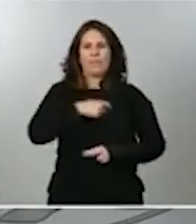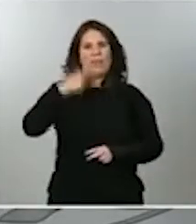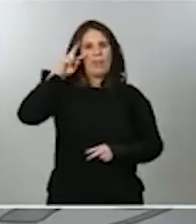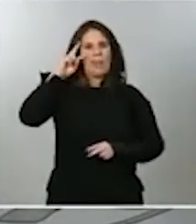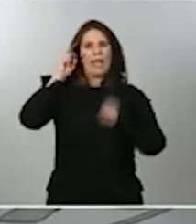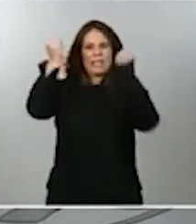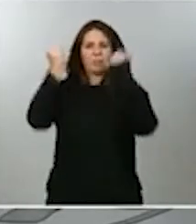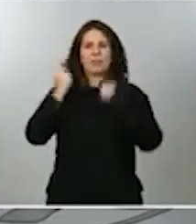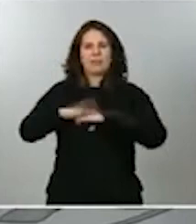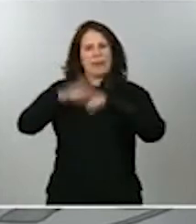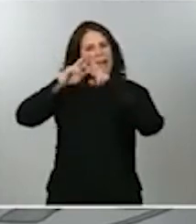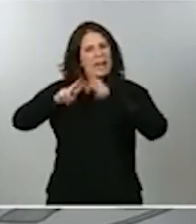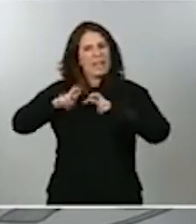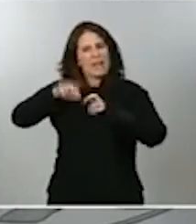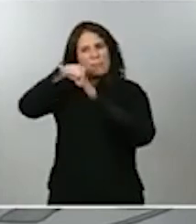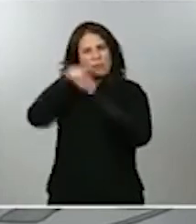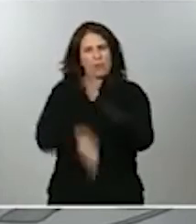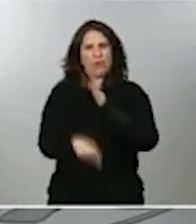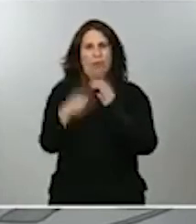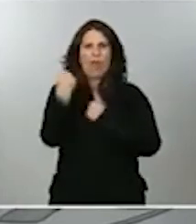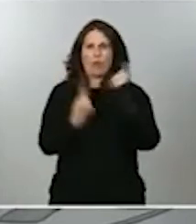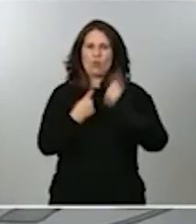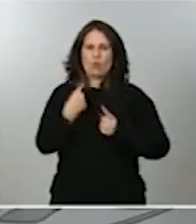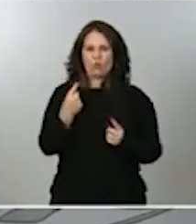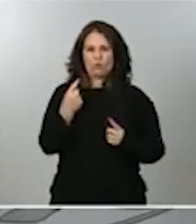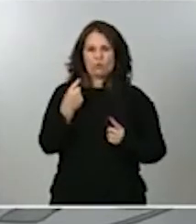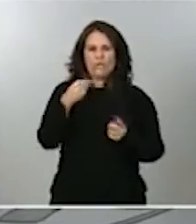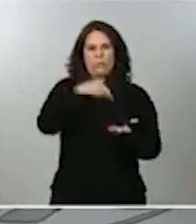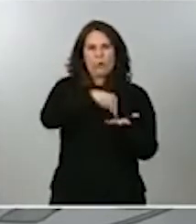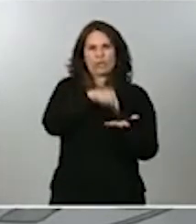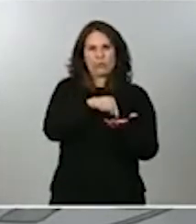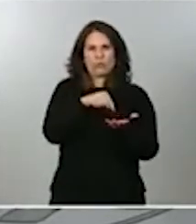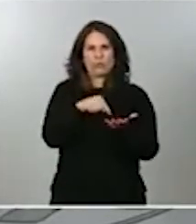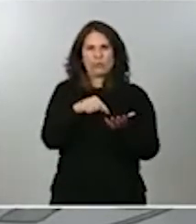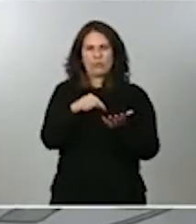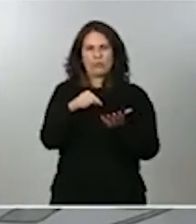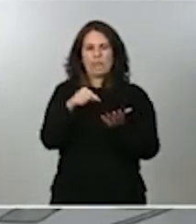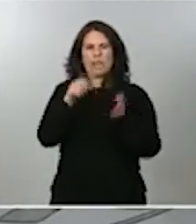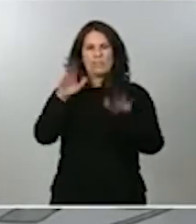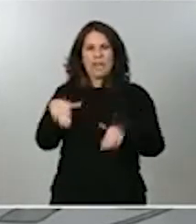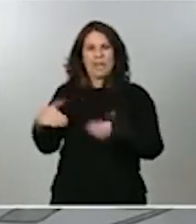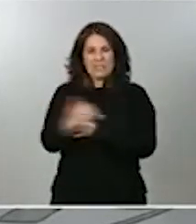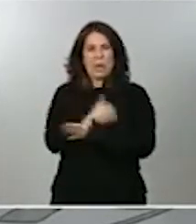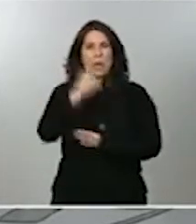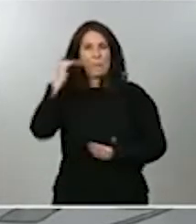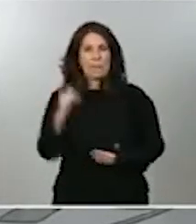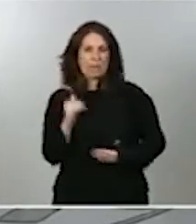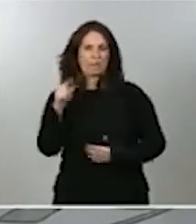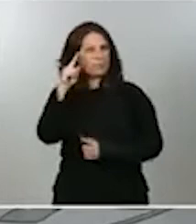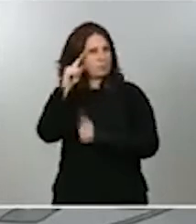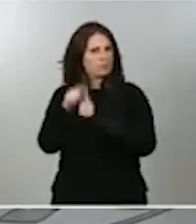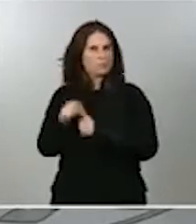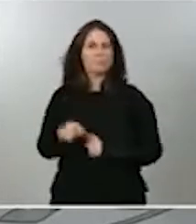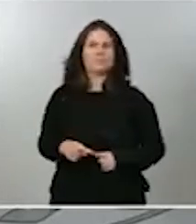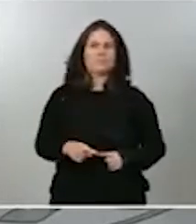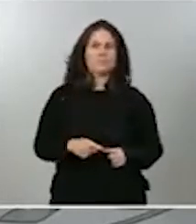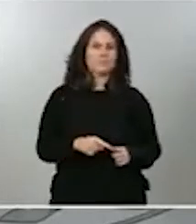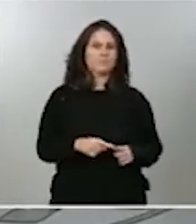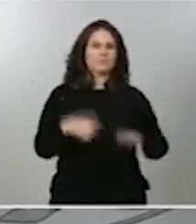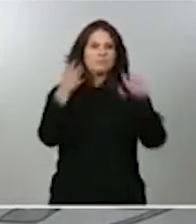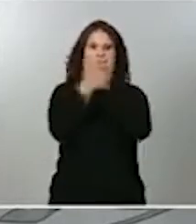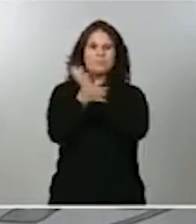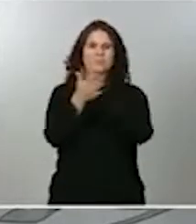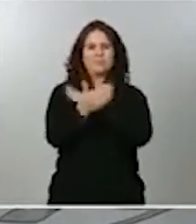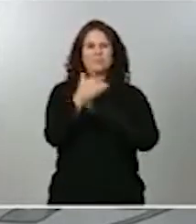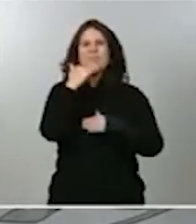profundidad de algunas de las figuras que provoca menor rendimiento. Por darle solo algunas pinceladas de algunos de los detalles que